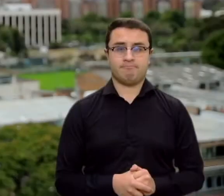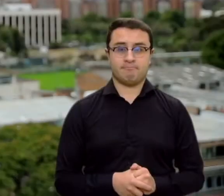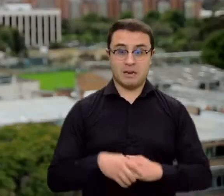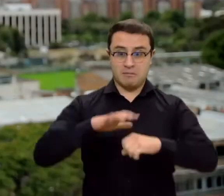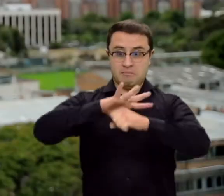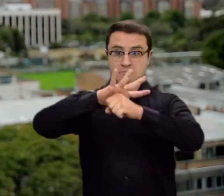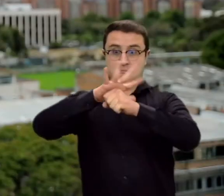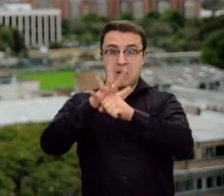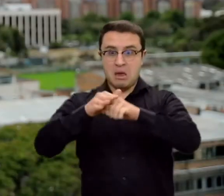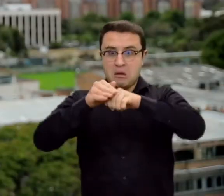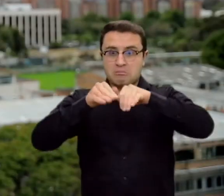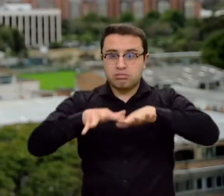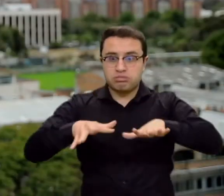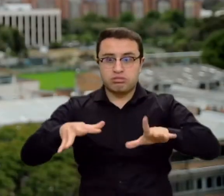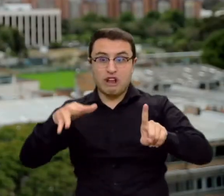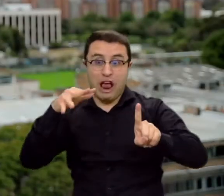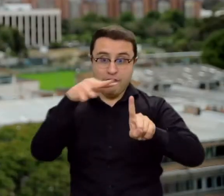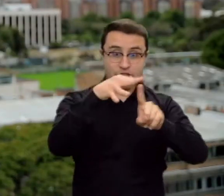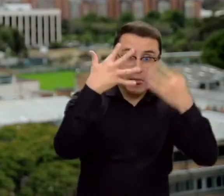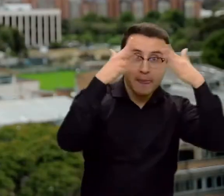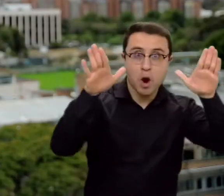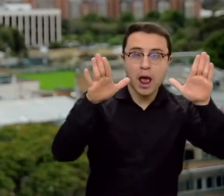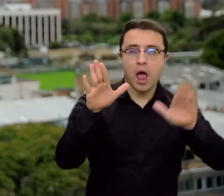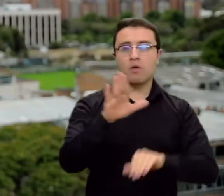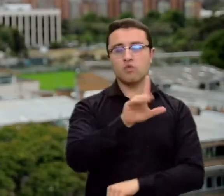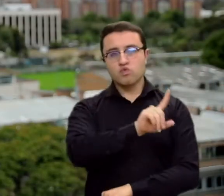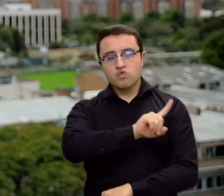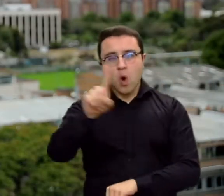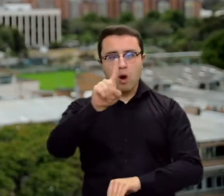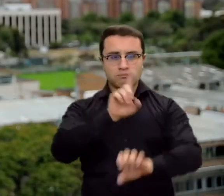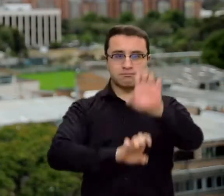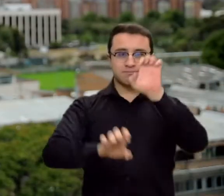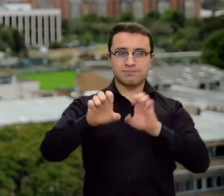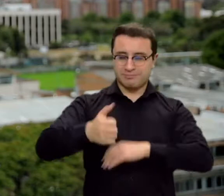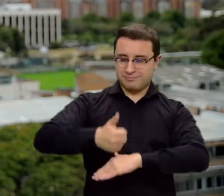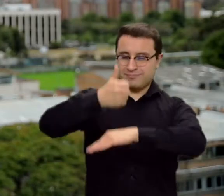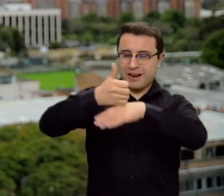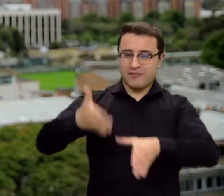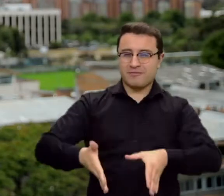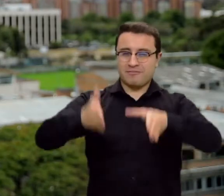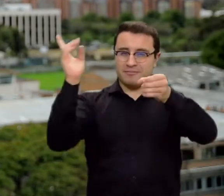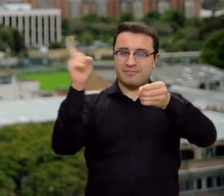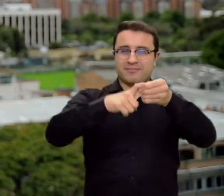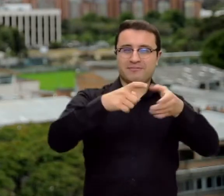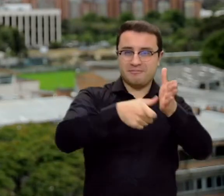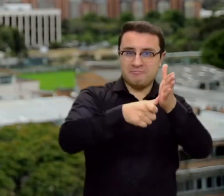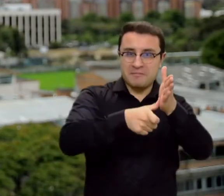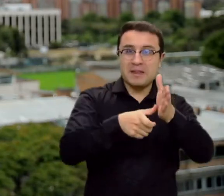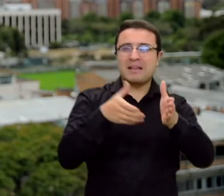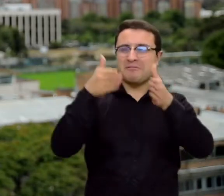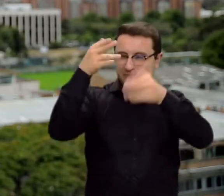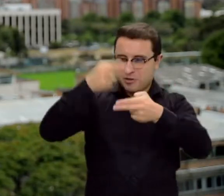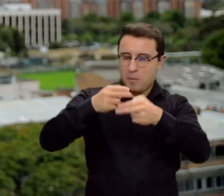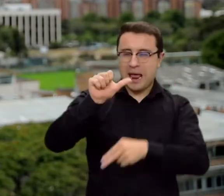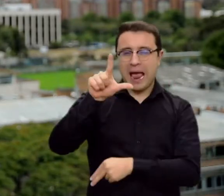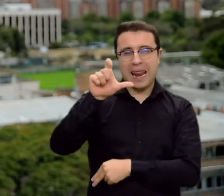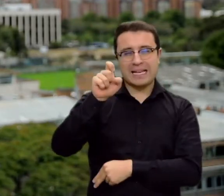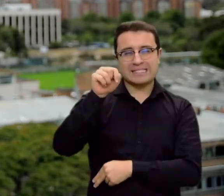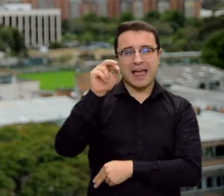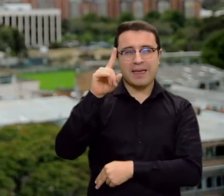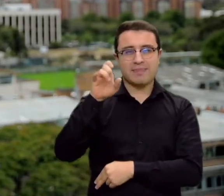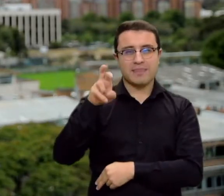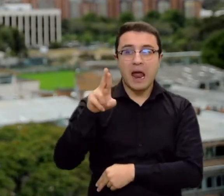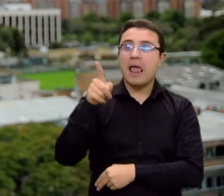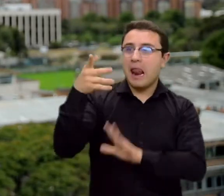La democracia no se puede dejar contagiar por el virus. Así lo asegura el Registrador Nacional del Estado Civil, Alexander Vega.